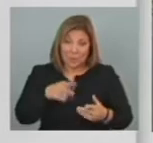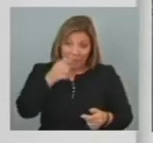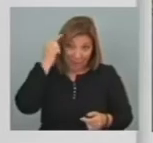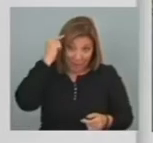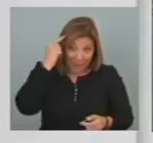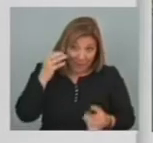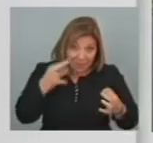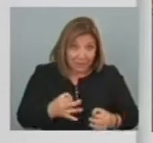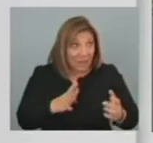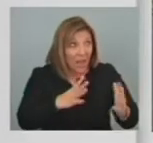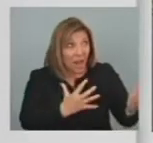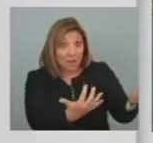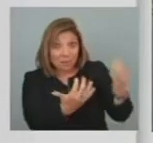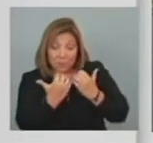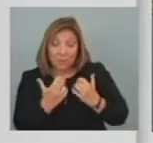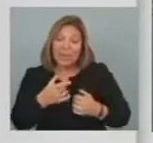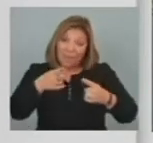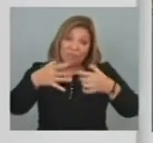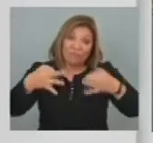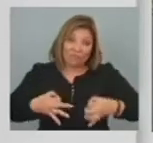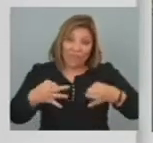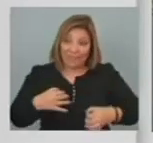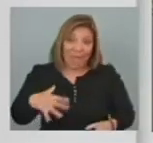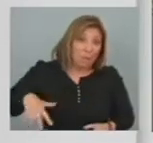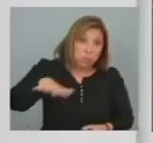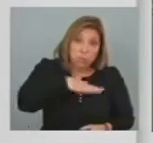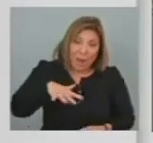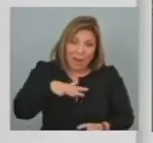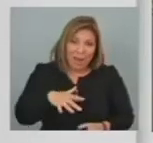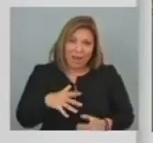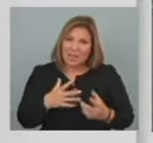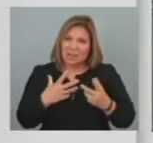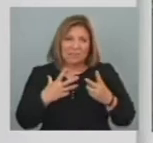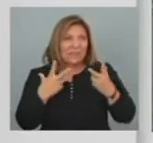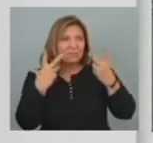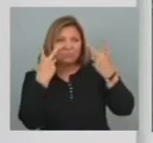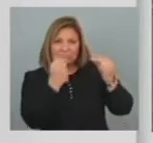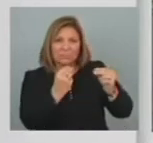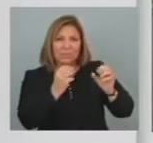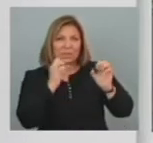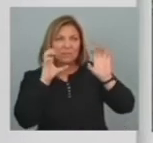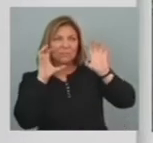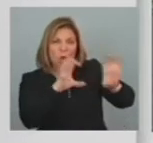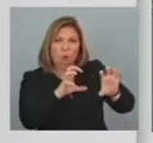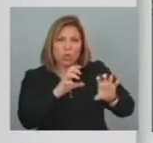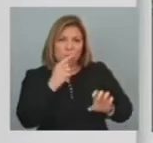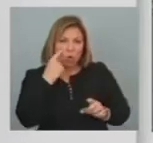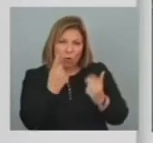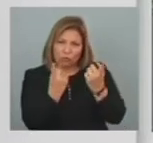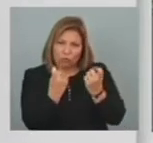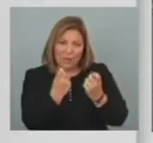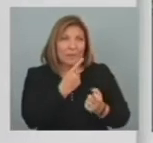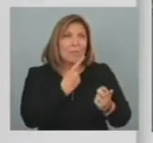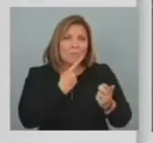contra Siria Eso de verdad aumentará el odio y el rencor A Estados Unidos y sus